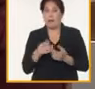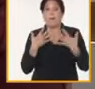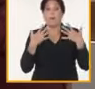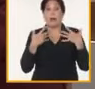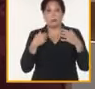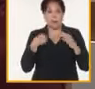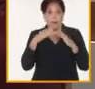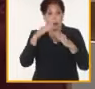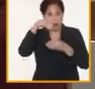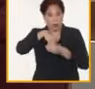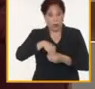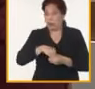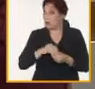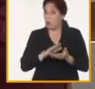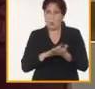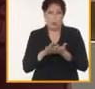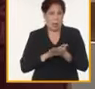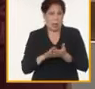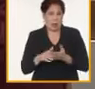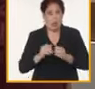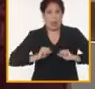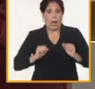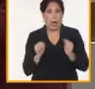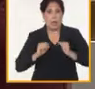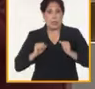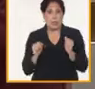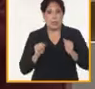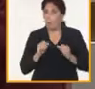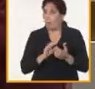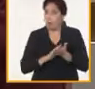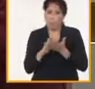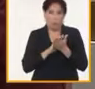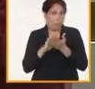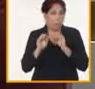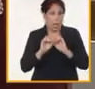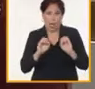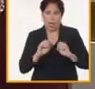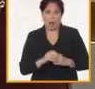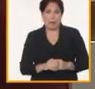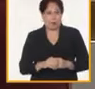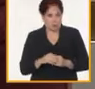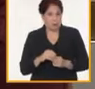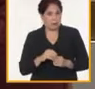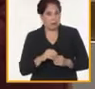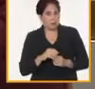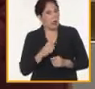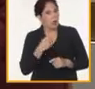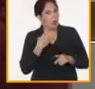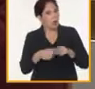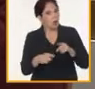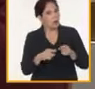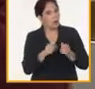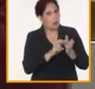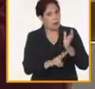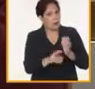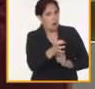yuca no se ve la cría de gallina como nosotros vimos a lo largo y ancho del país